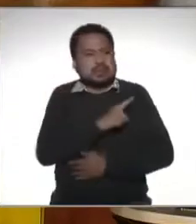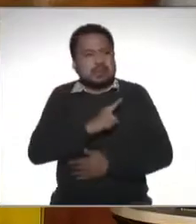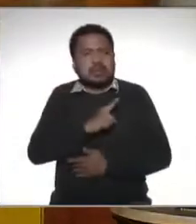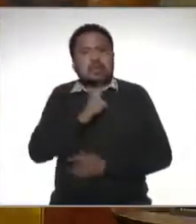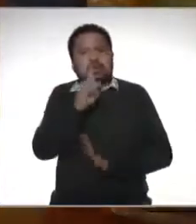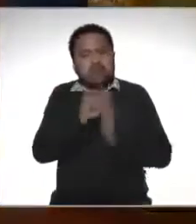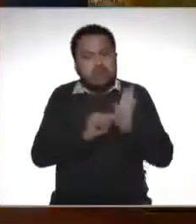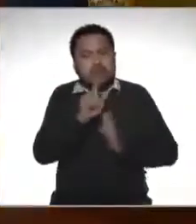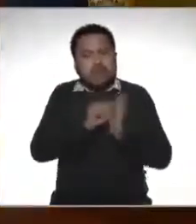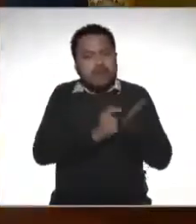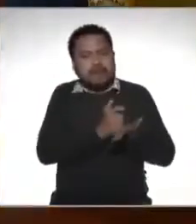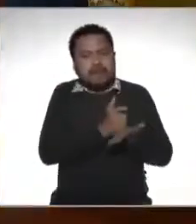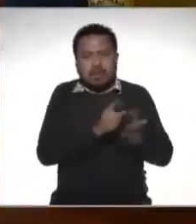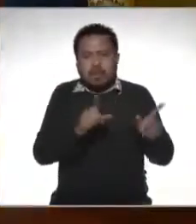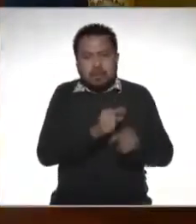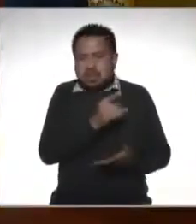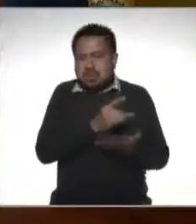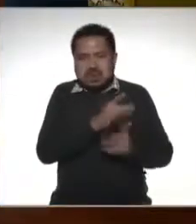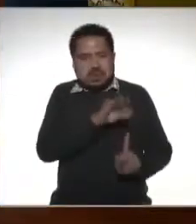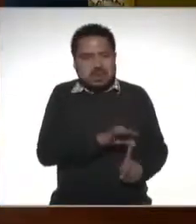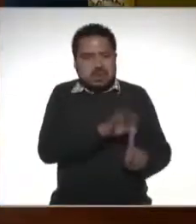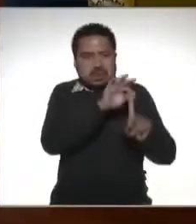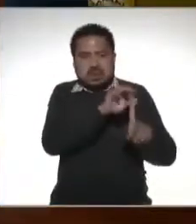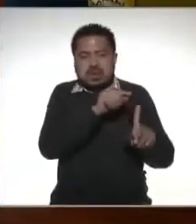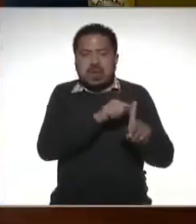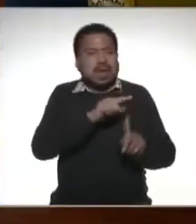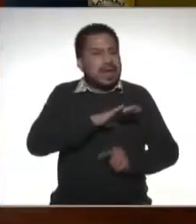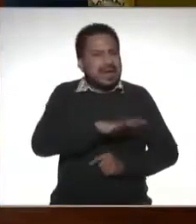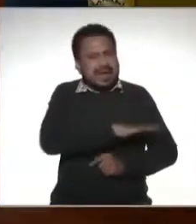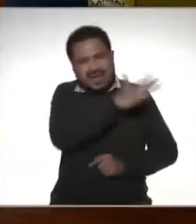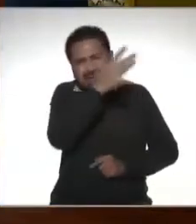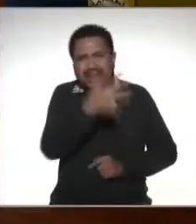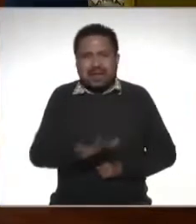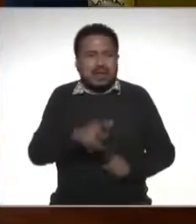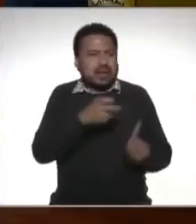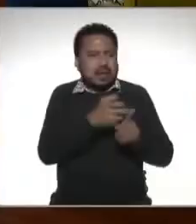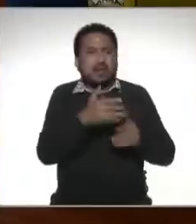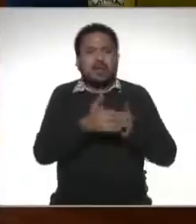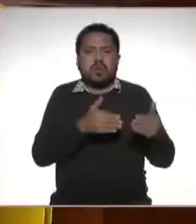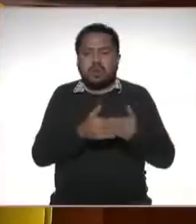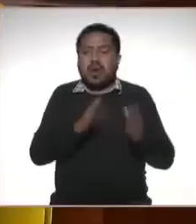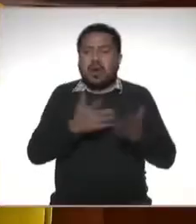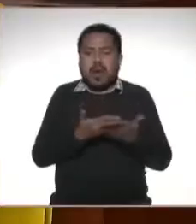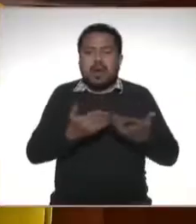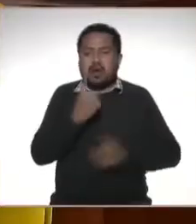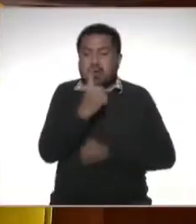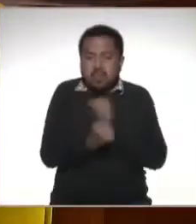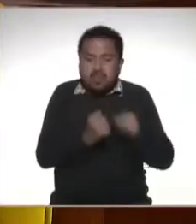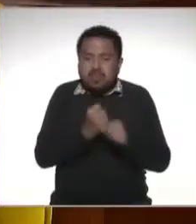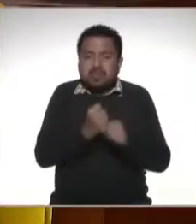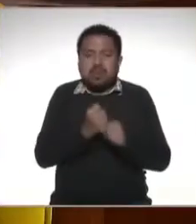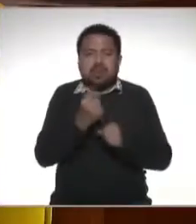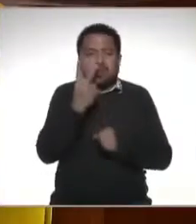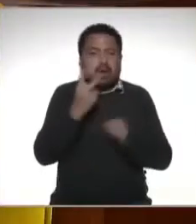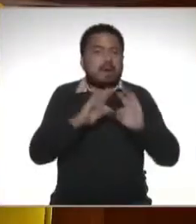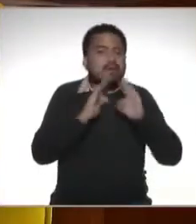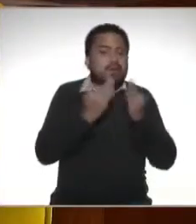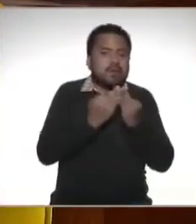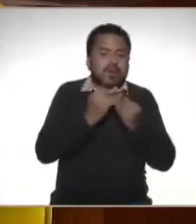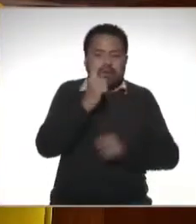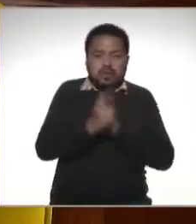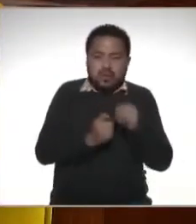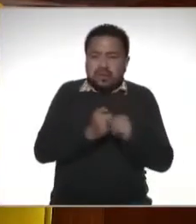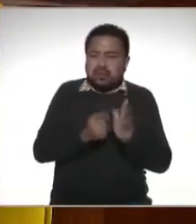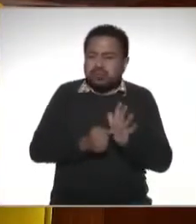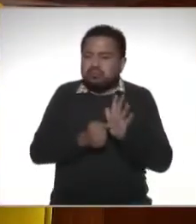declaraciones mensuales pero es la única excepción la única excepción en general digamos ese es el modelo ahora en la declaración anual hay dos tipos de declaración